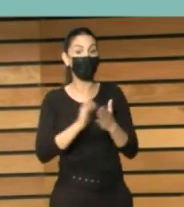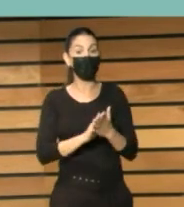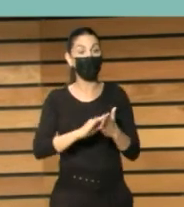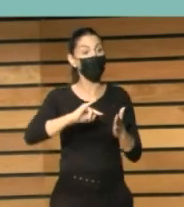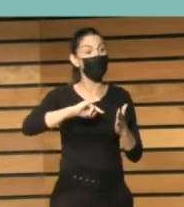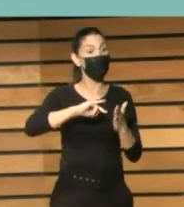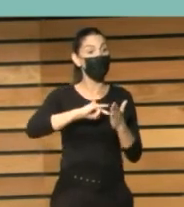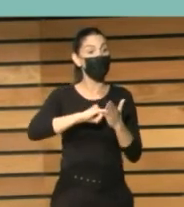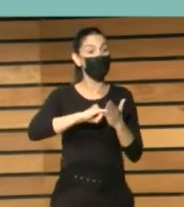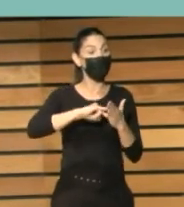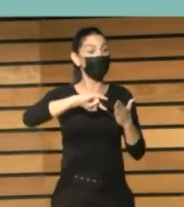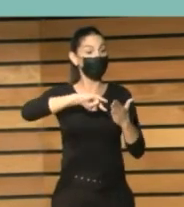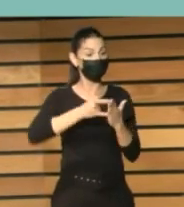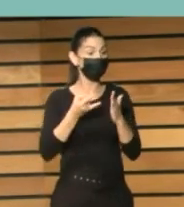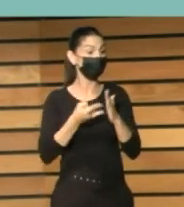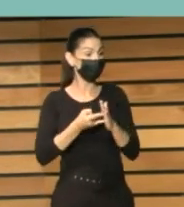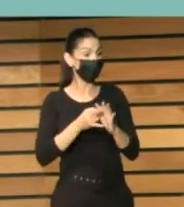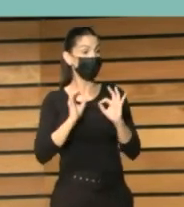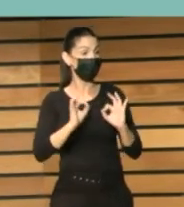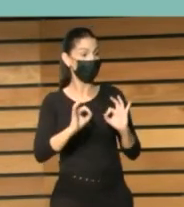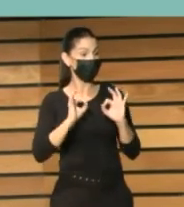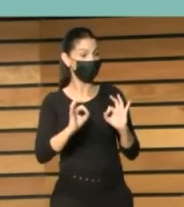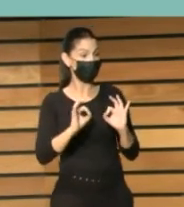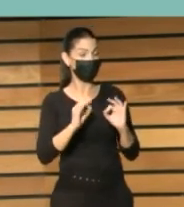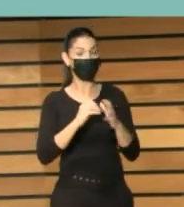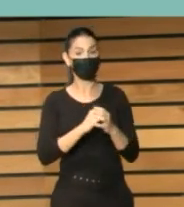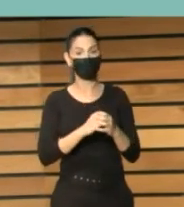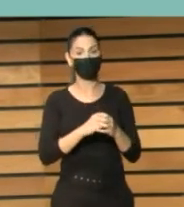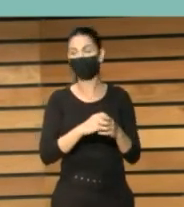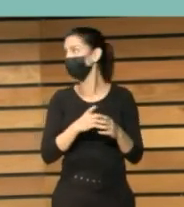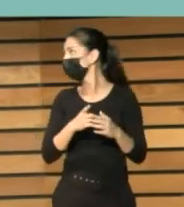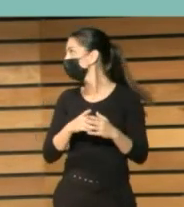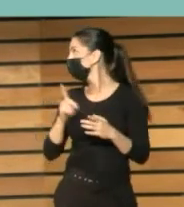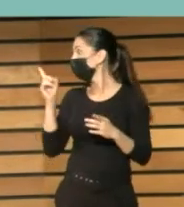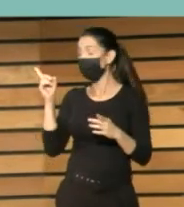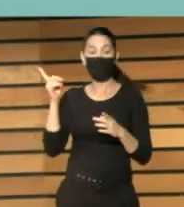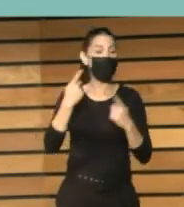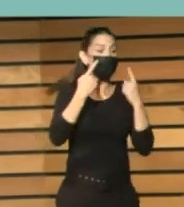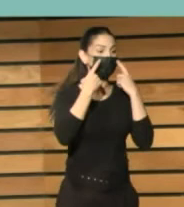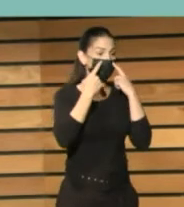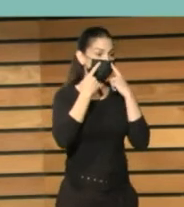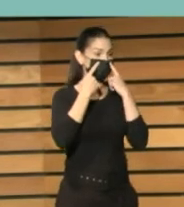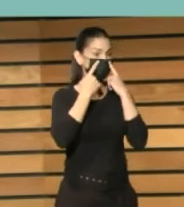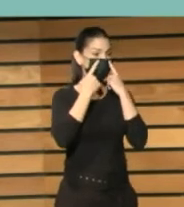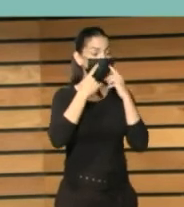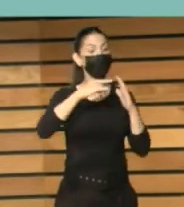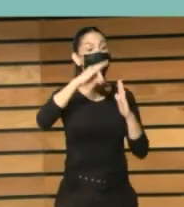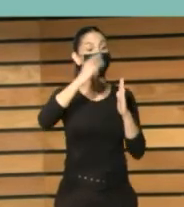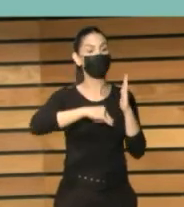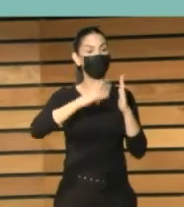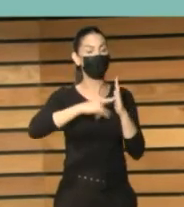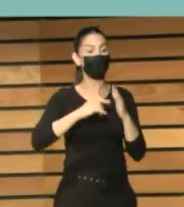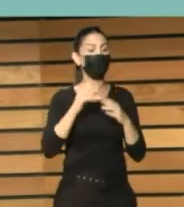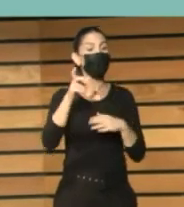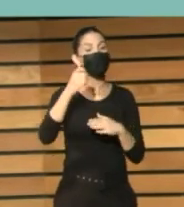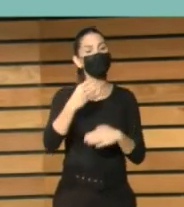estas tipologías documentales. A la izquierda vemos cómo se está digitalizando en tres dimensiones el David de Miguel Ángel.